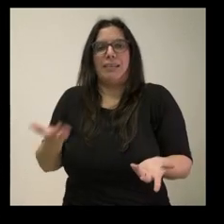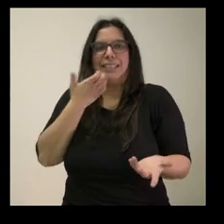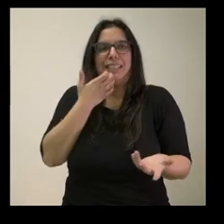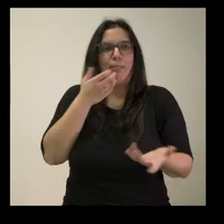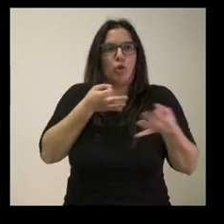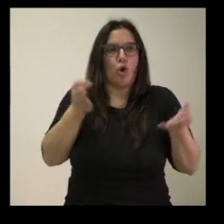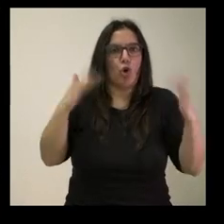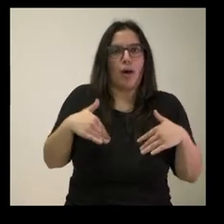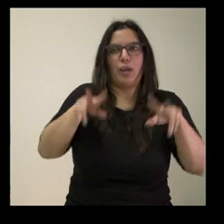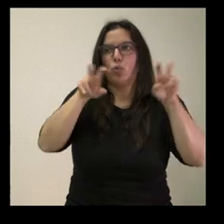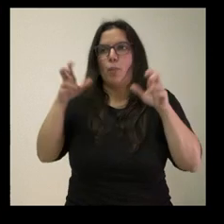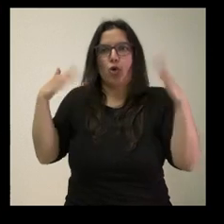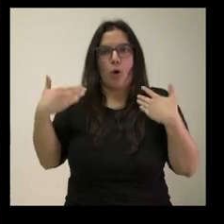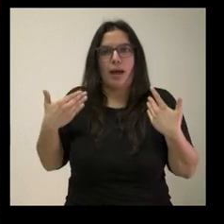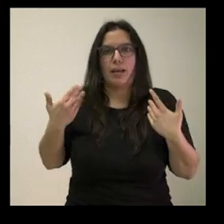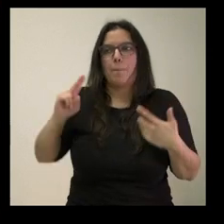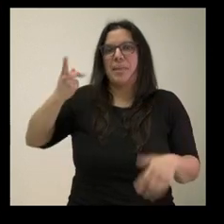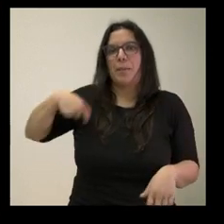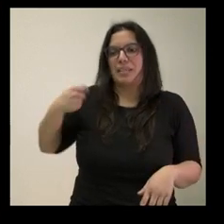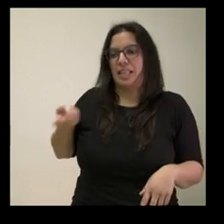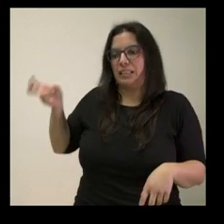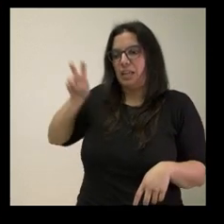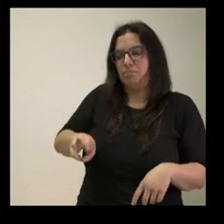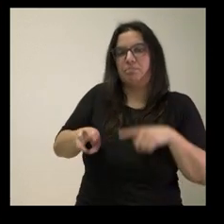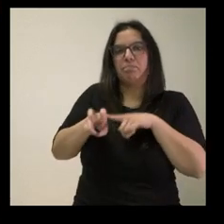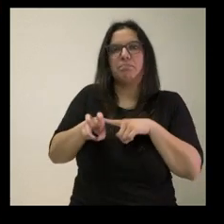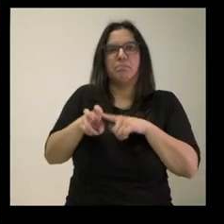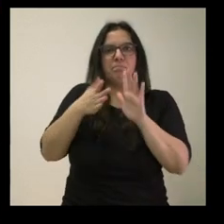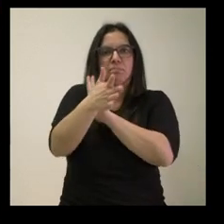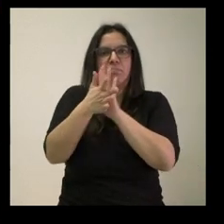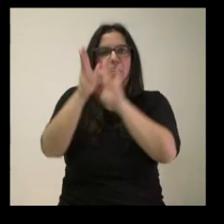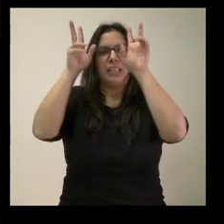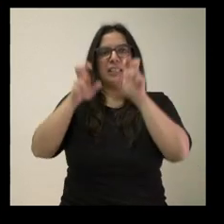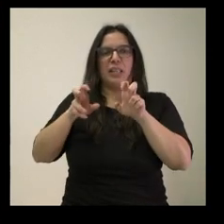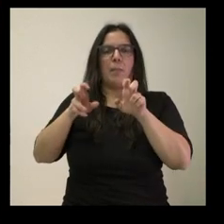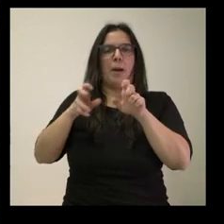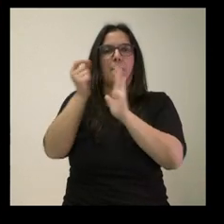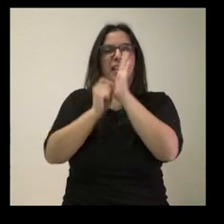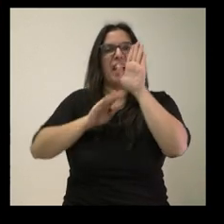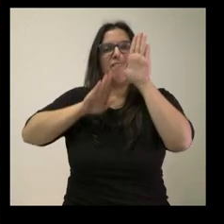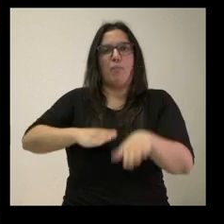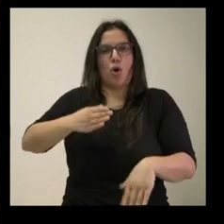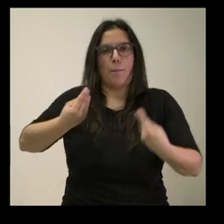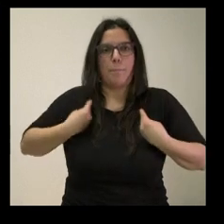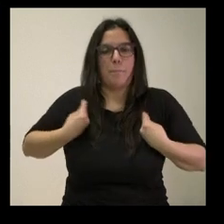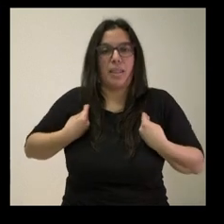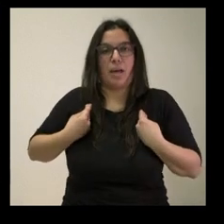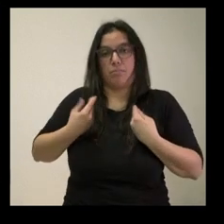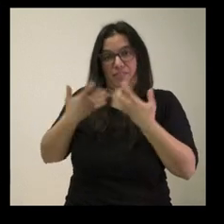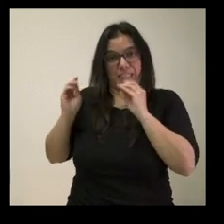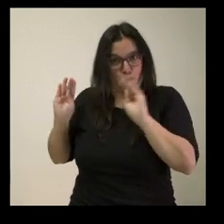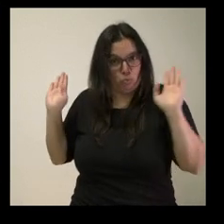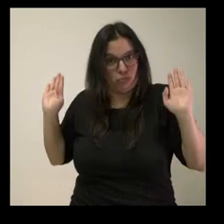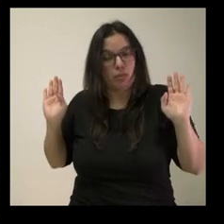el vicepresidente marcó una posición de medidas pro vida. Hizo varias, me estoy remitiendo a sus palabras,